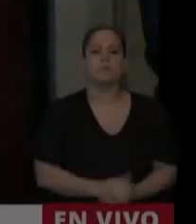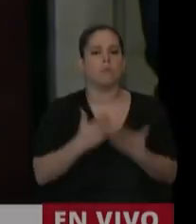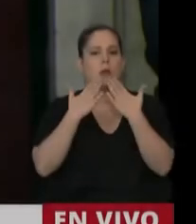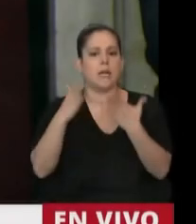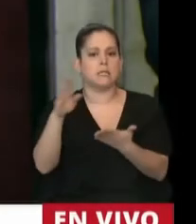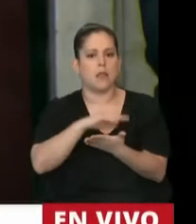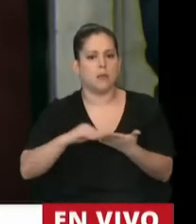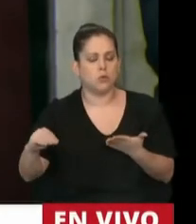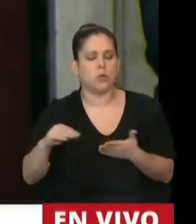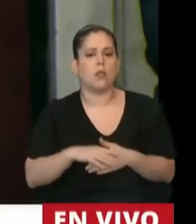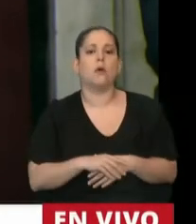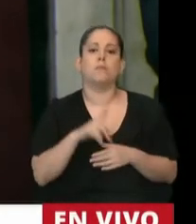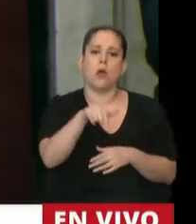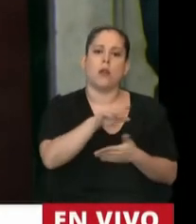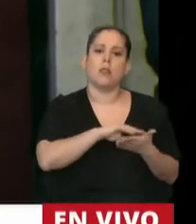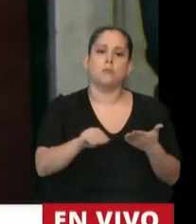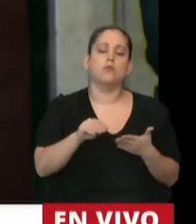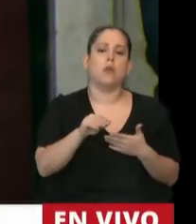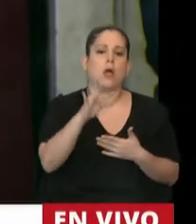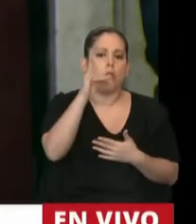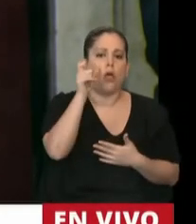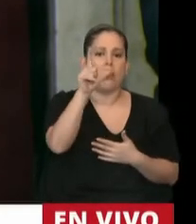En el uso de la palabra, el diputado Nicolás del Caño.